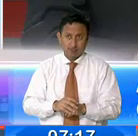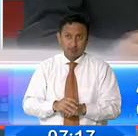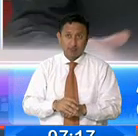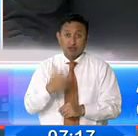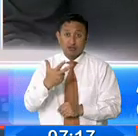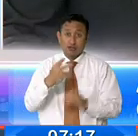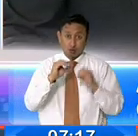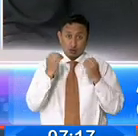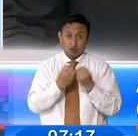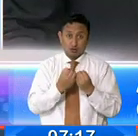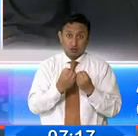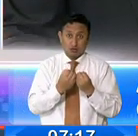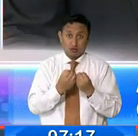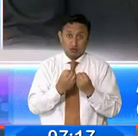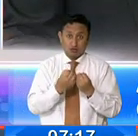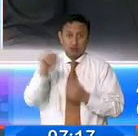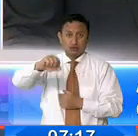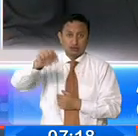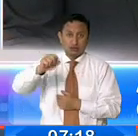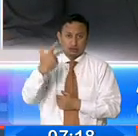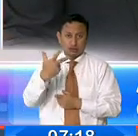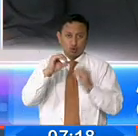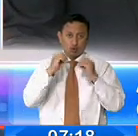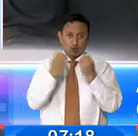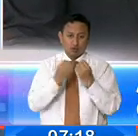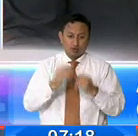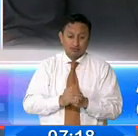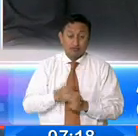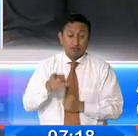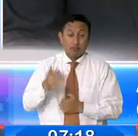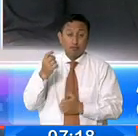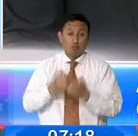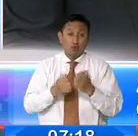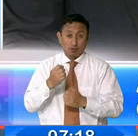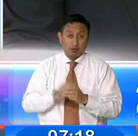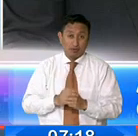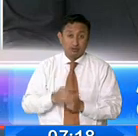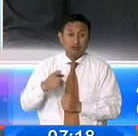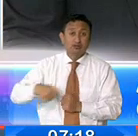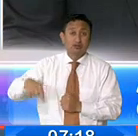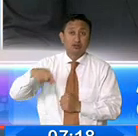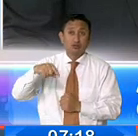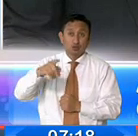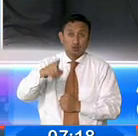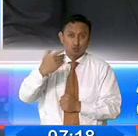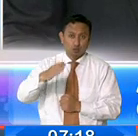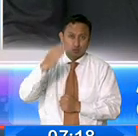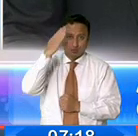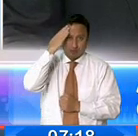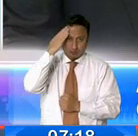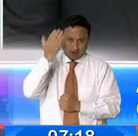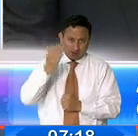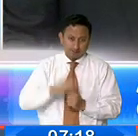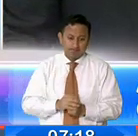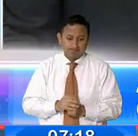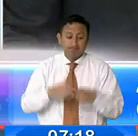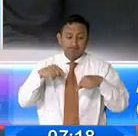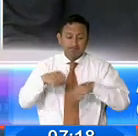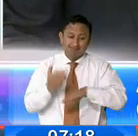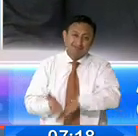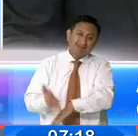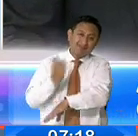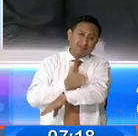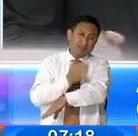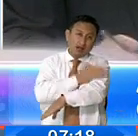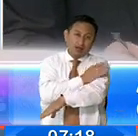organizaciones. organizaciones. Este es un problema estructural, Roberto, como tú conoces. Entonces, vienen operando